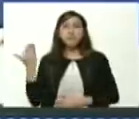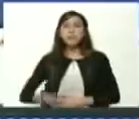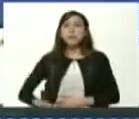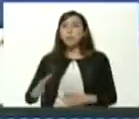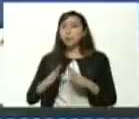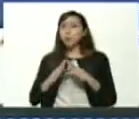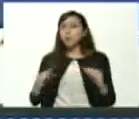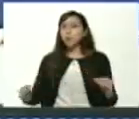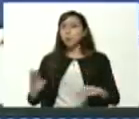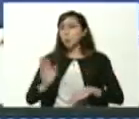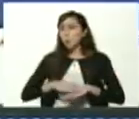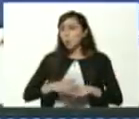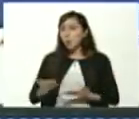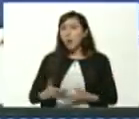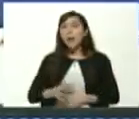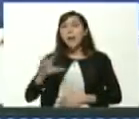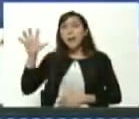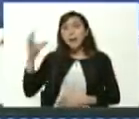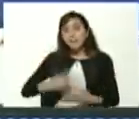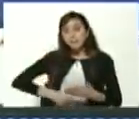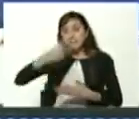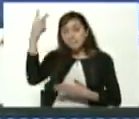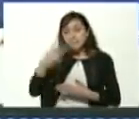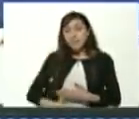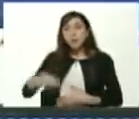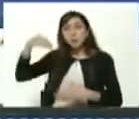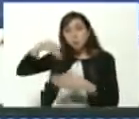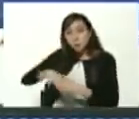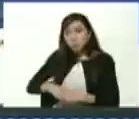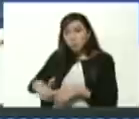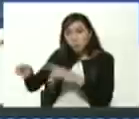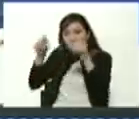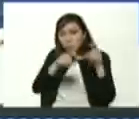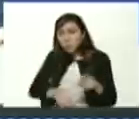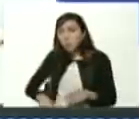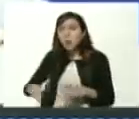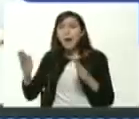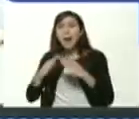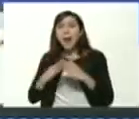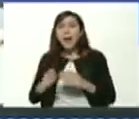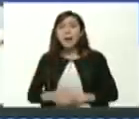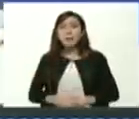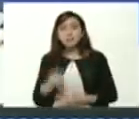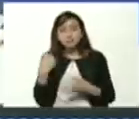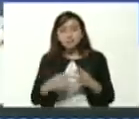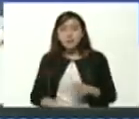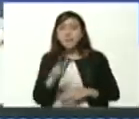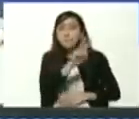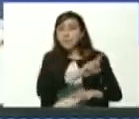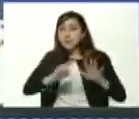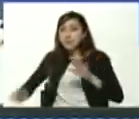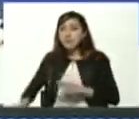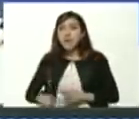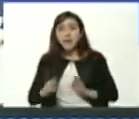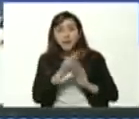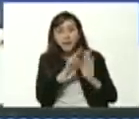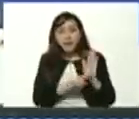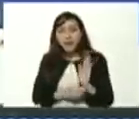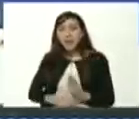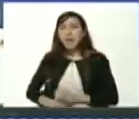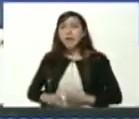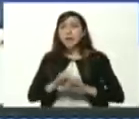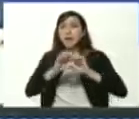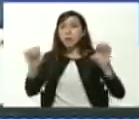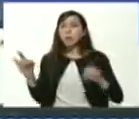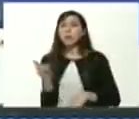todo esto el plan universidad en la casa los 26 lineamientos estratégicos de la educación